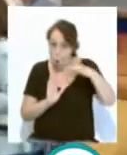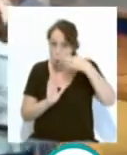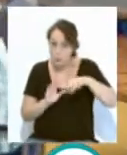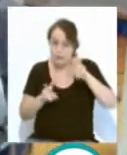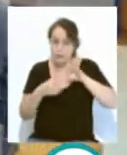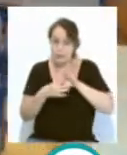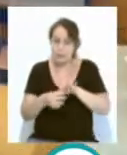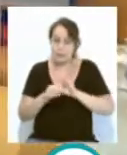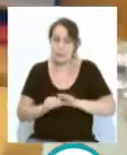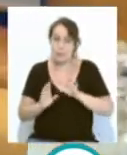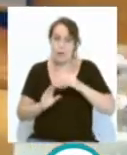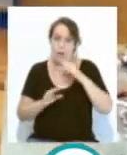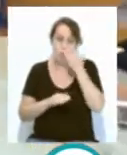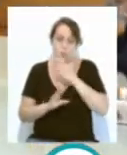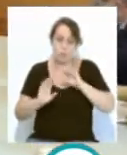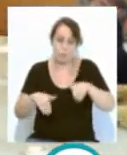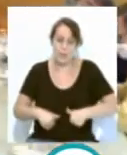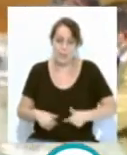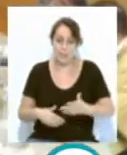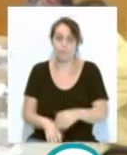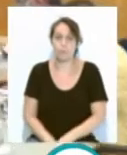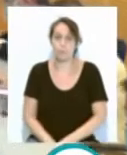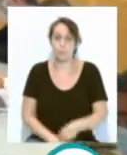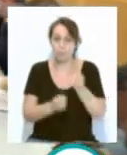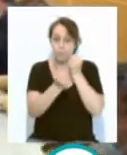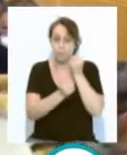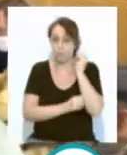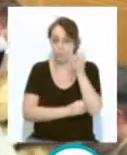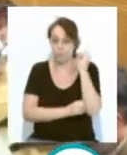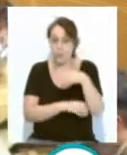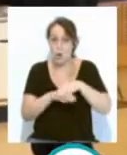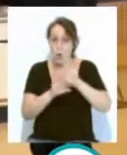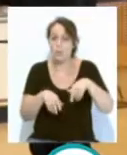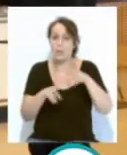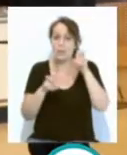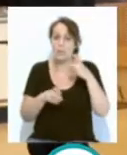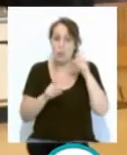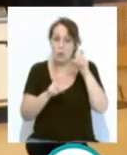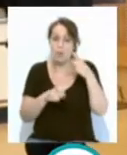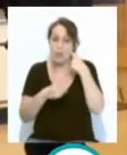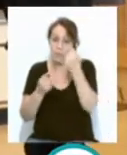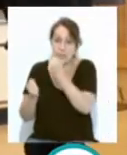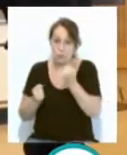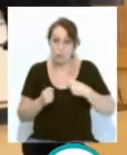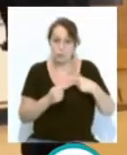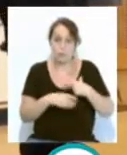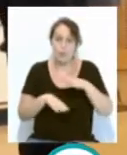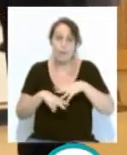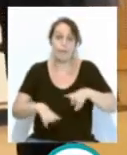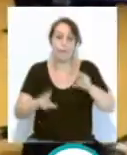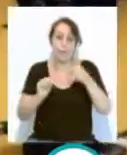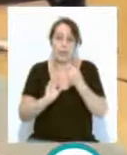al colegio y no 17. La última conferencia sectorial de Educación y Salud concluyó con un consenso ante la guía